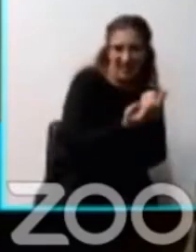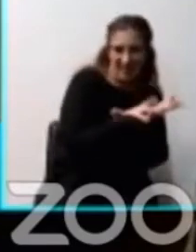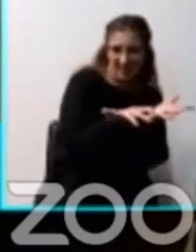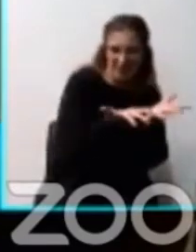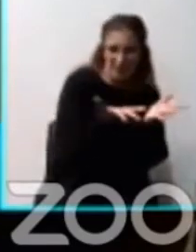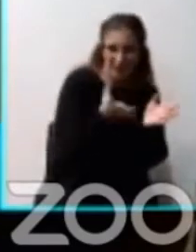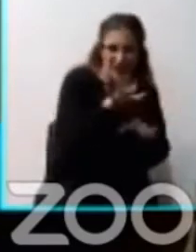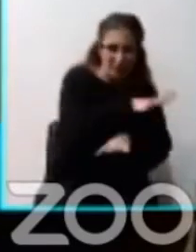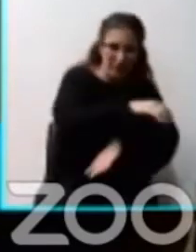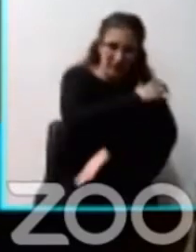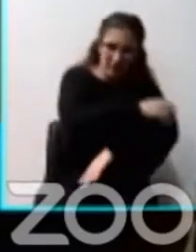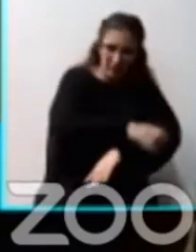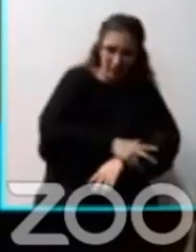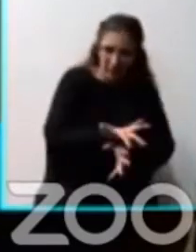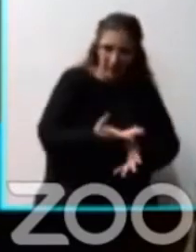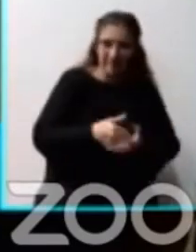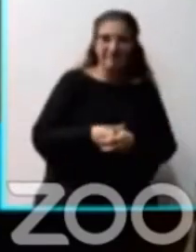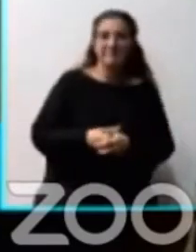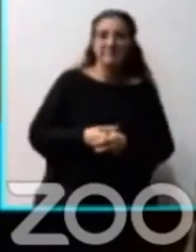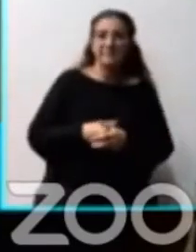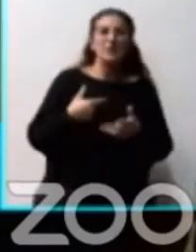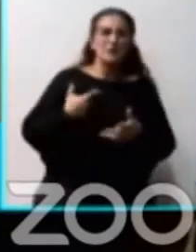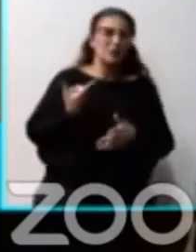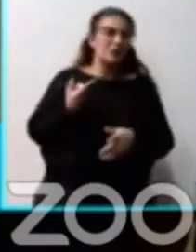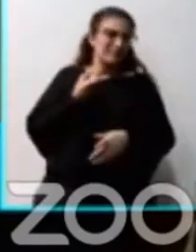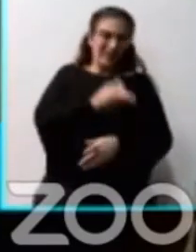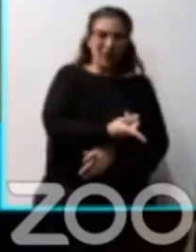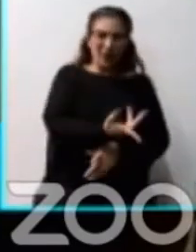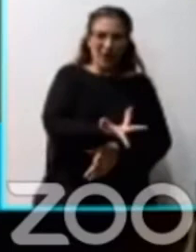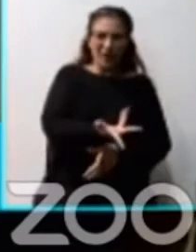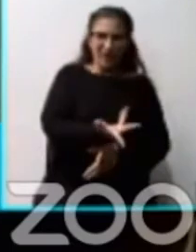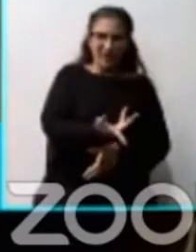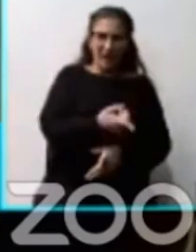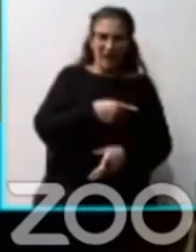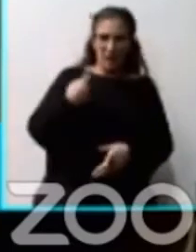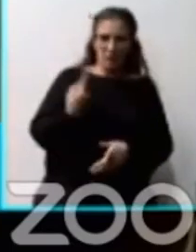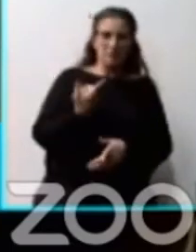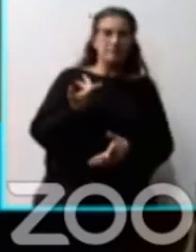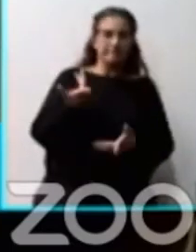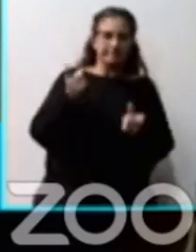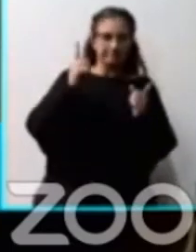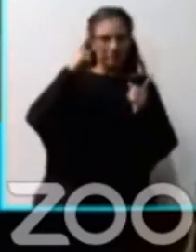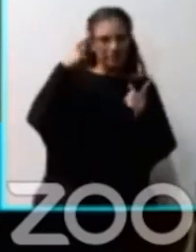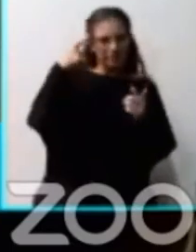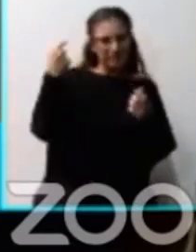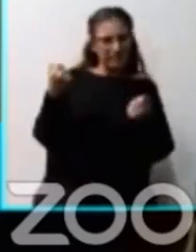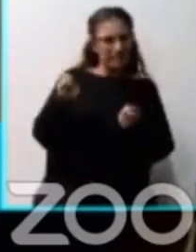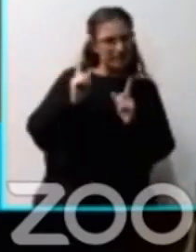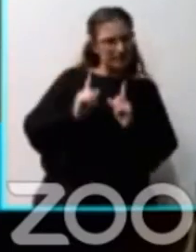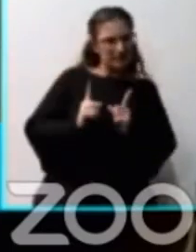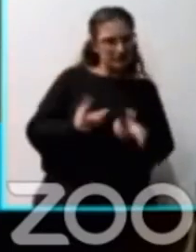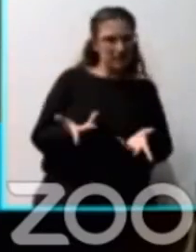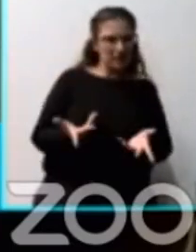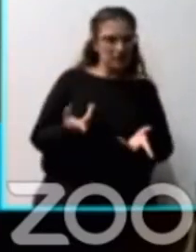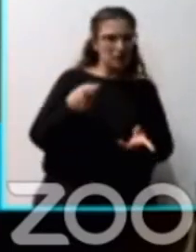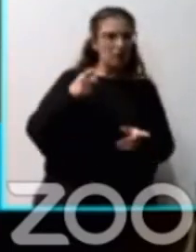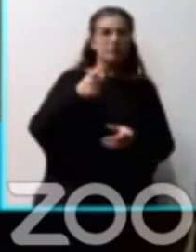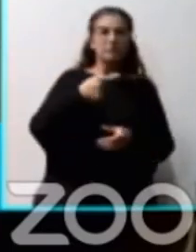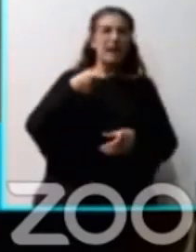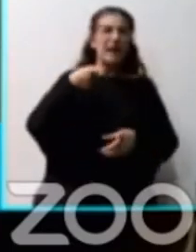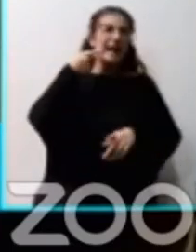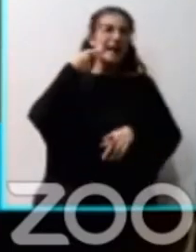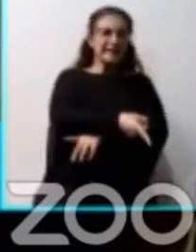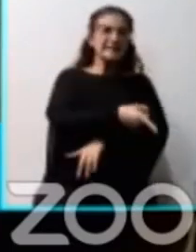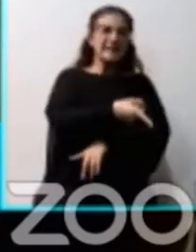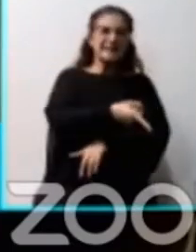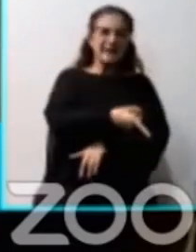Entonces, por supuesto, nuestro rechazo y nuestra postura siempre fue consecuente. Empezando por rechazar estos mecanismos